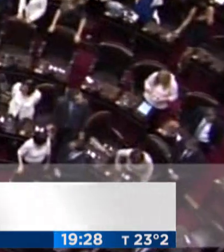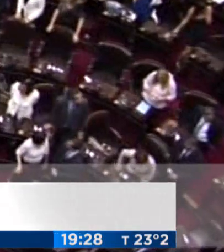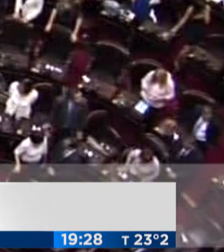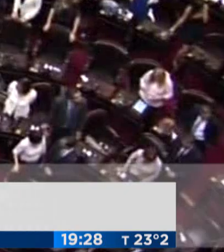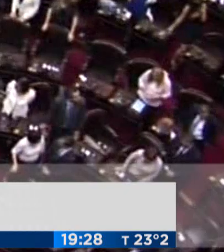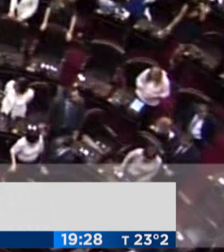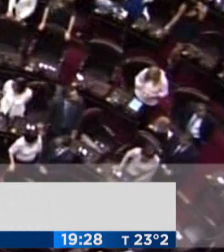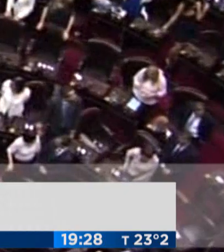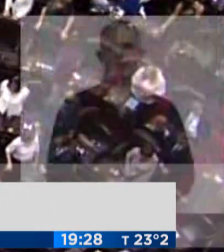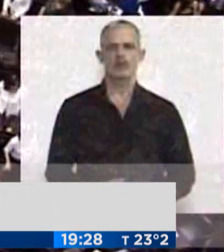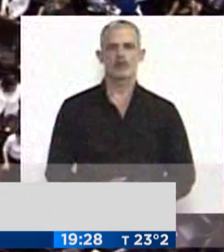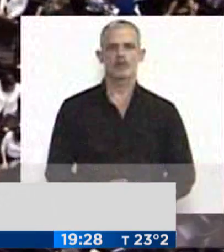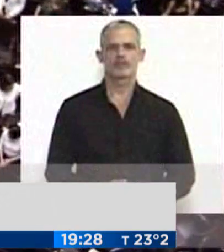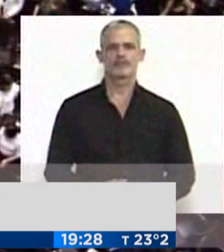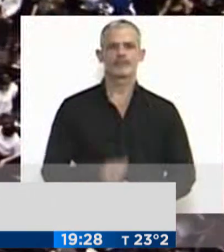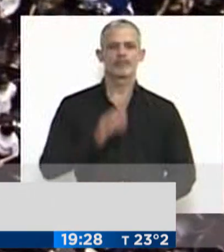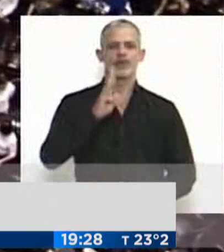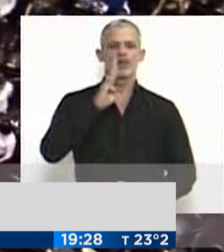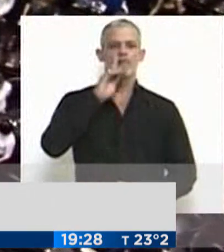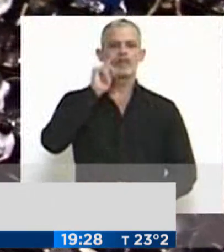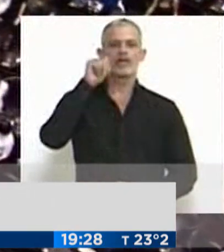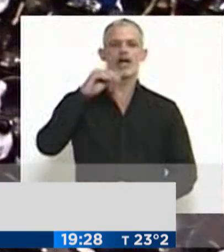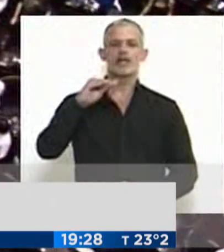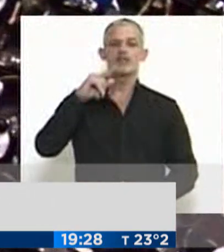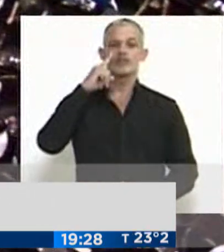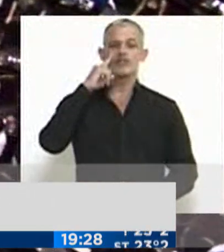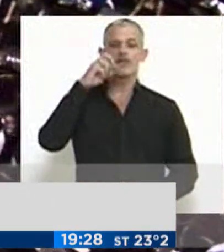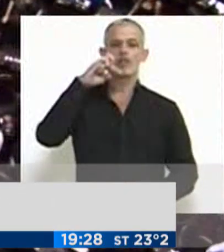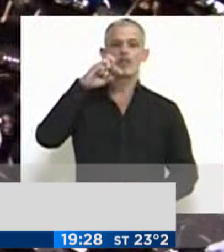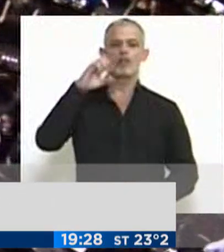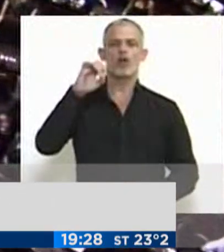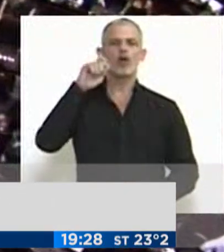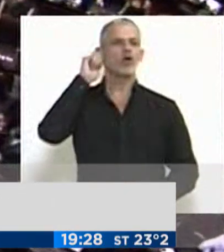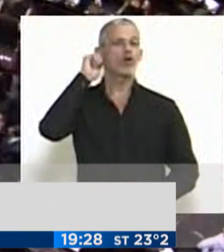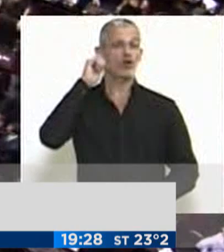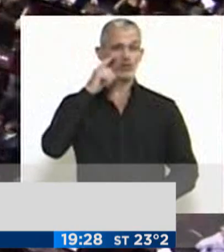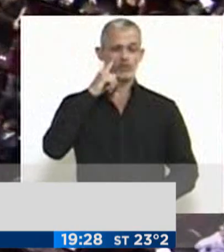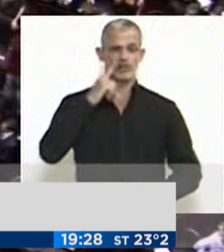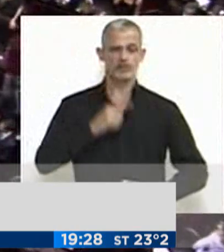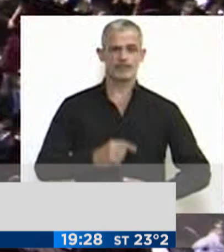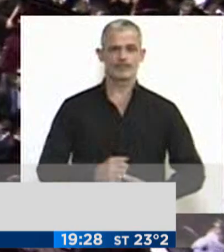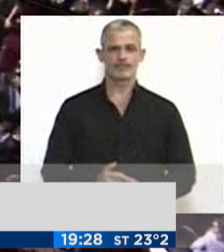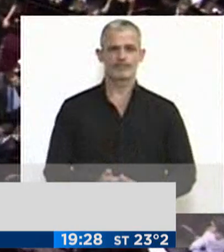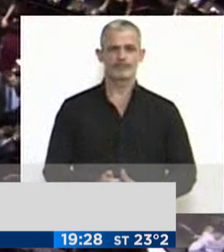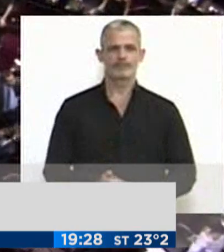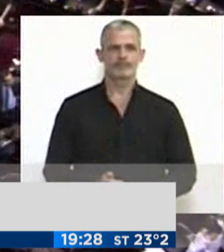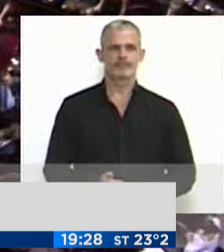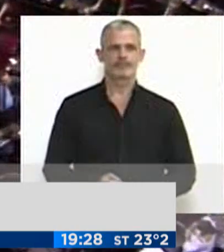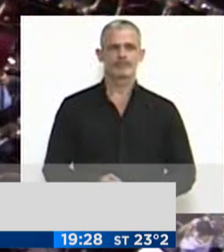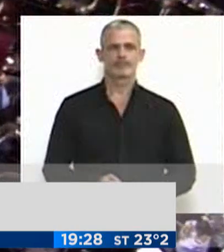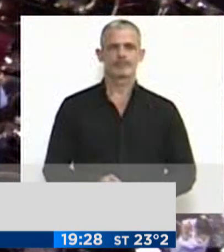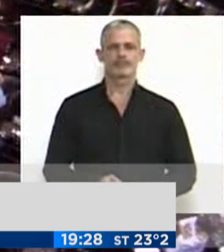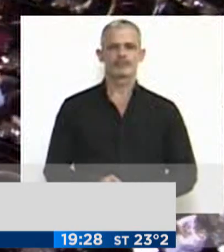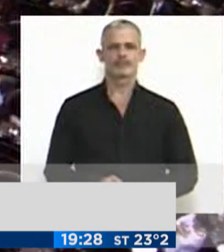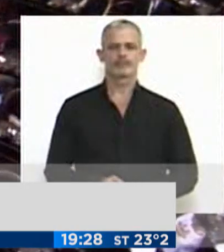para la votación con la nueva conformación del cuerpo a